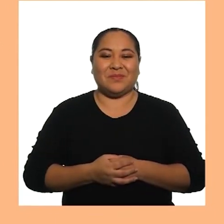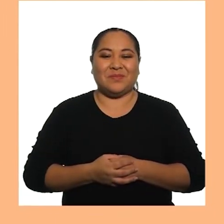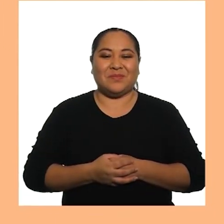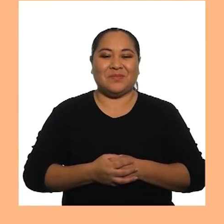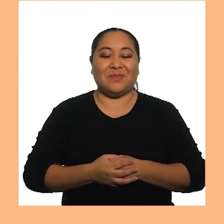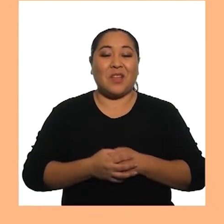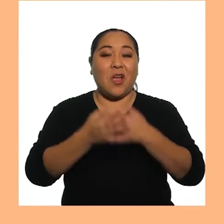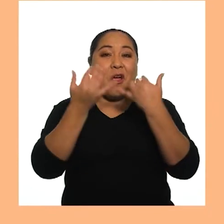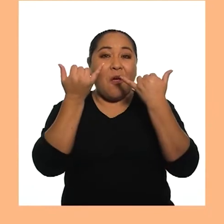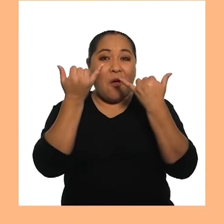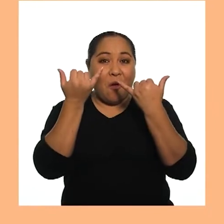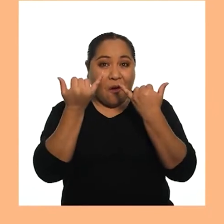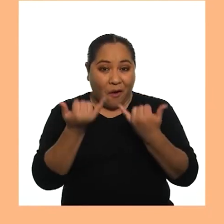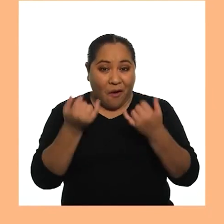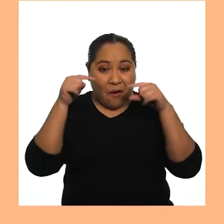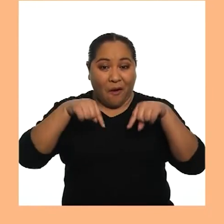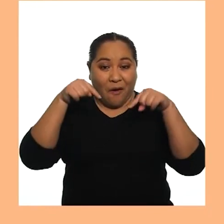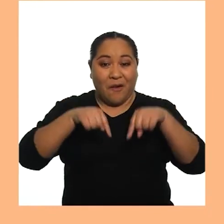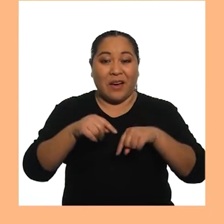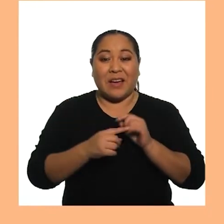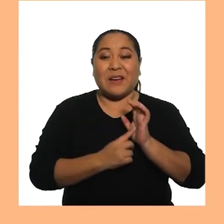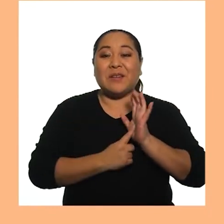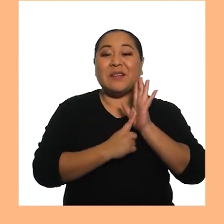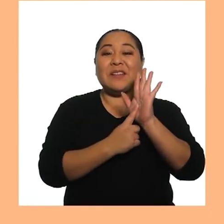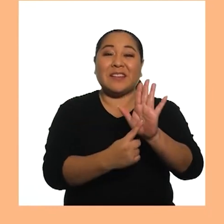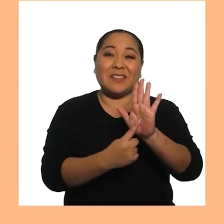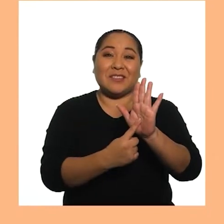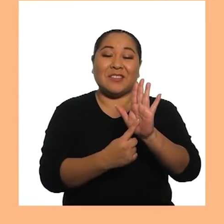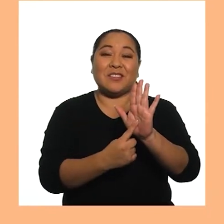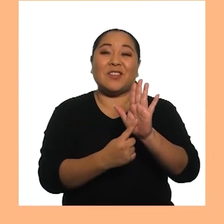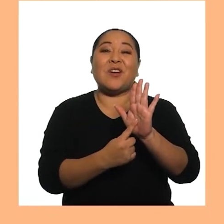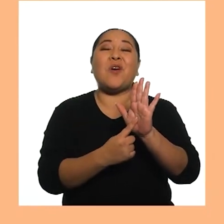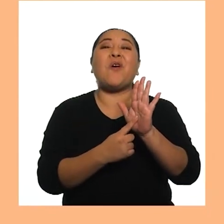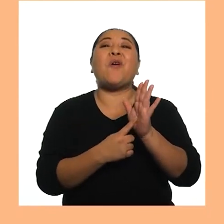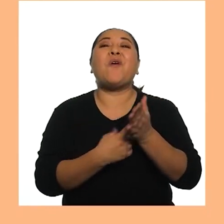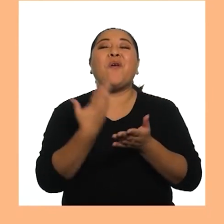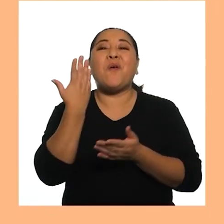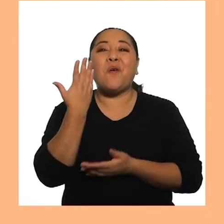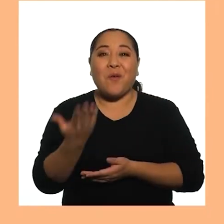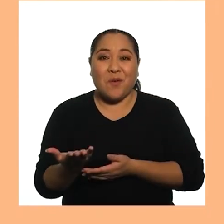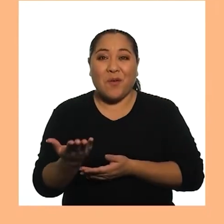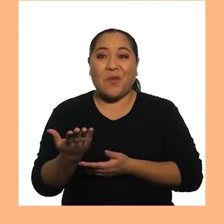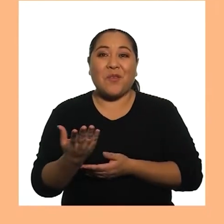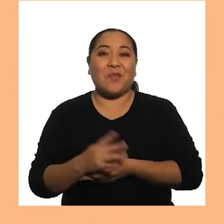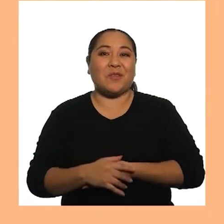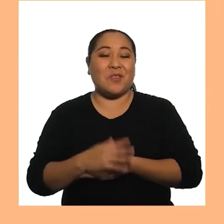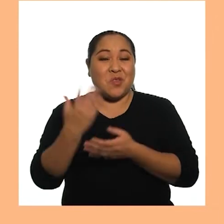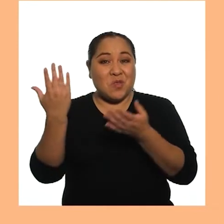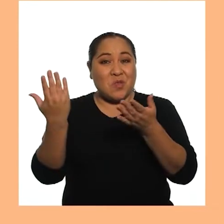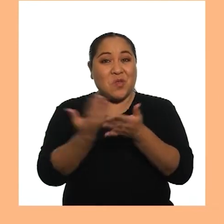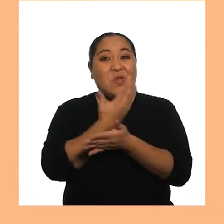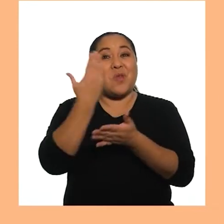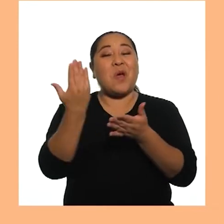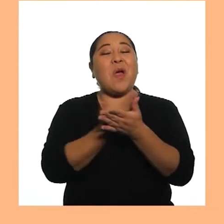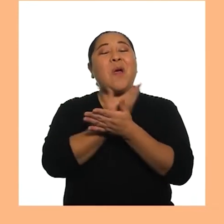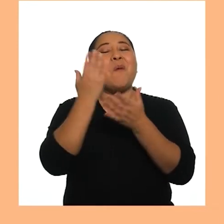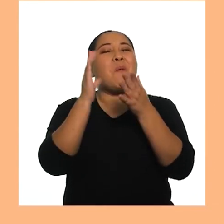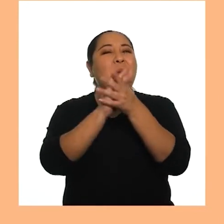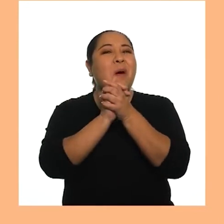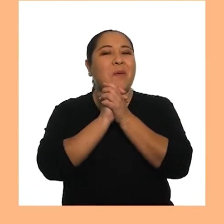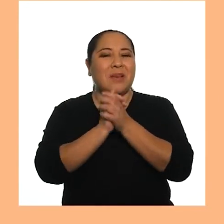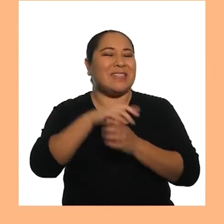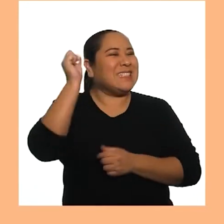Hoy Les Presentaremos A Un